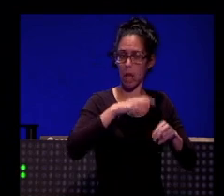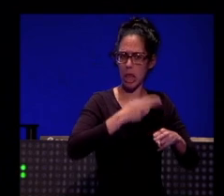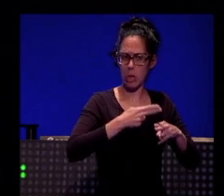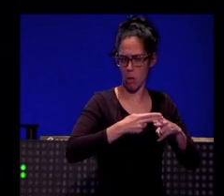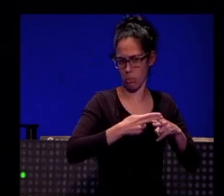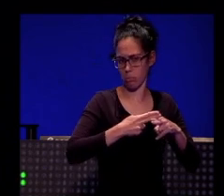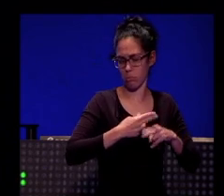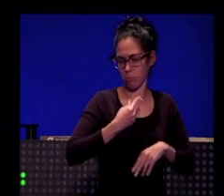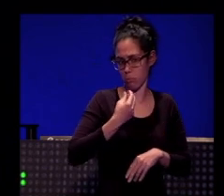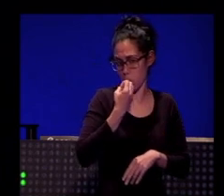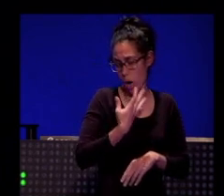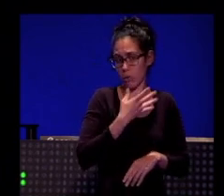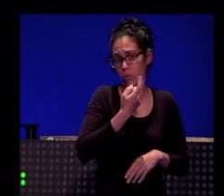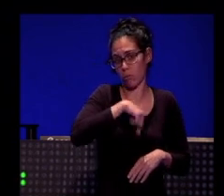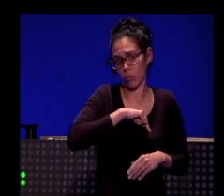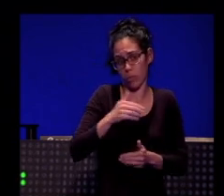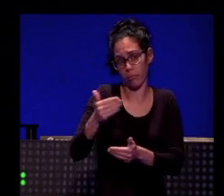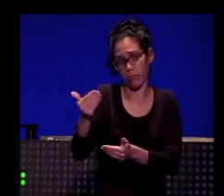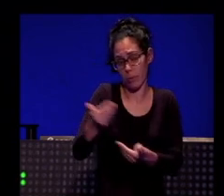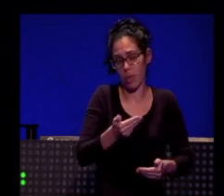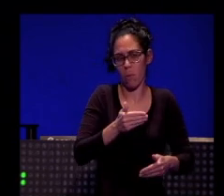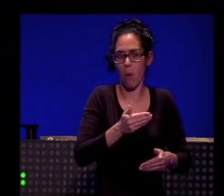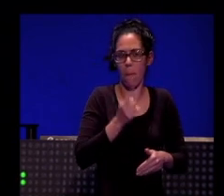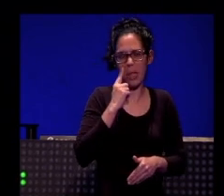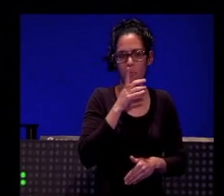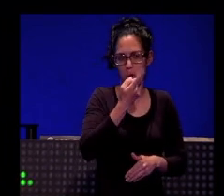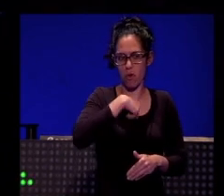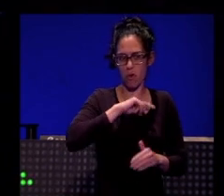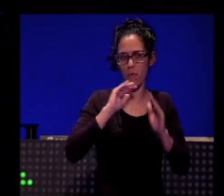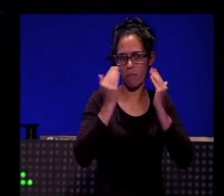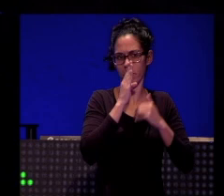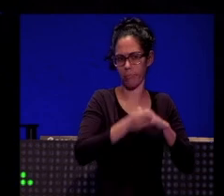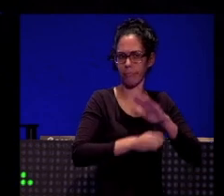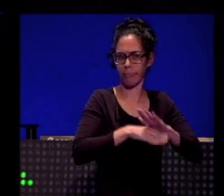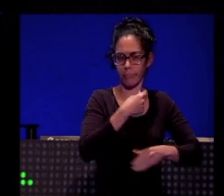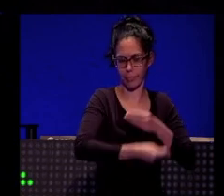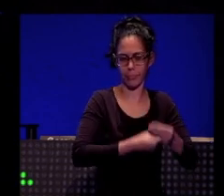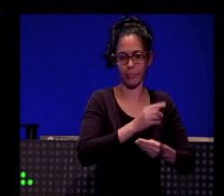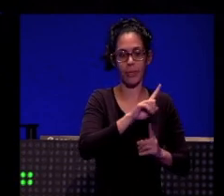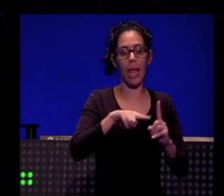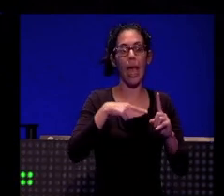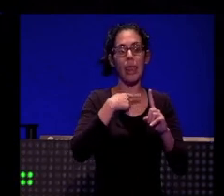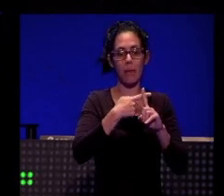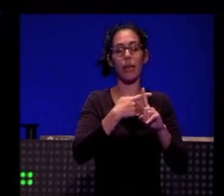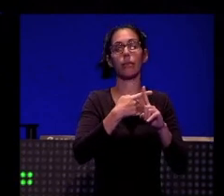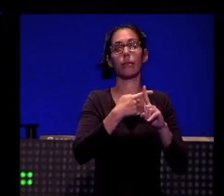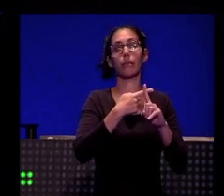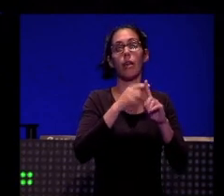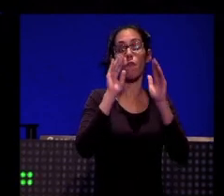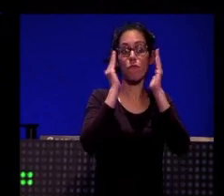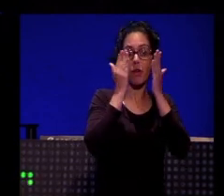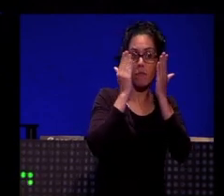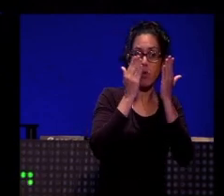que os invito también a que estéis ahí pendientes porque haremos más. Como os comentaba, además de Twitter, Facebook e